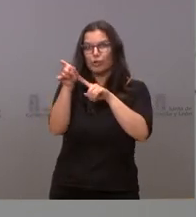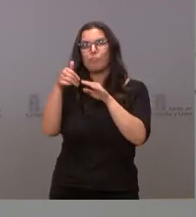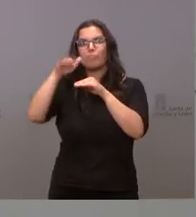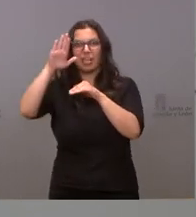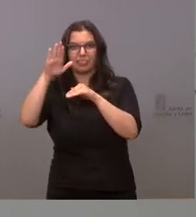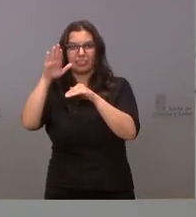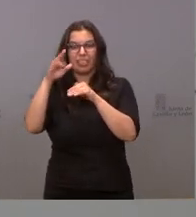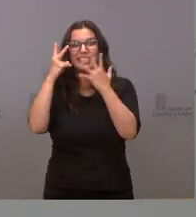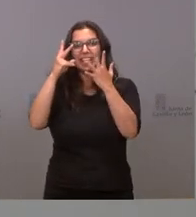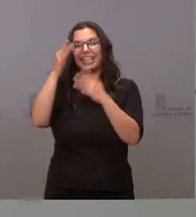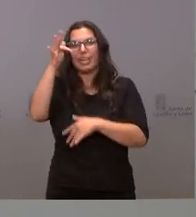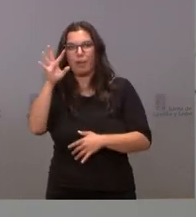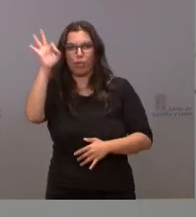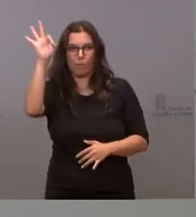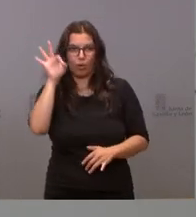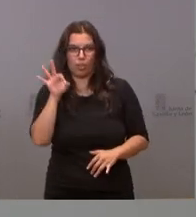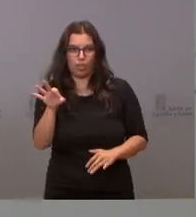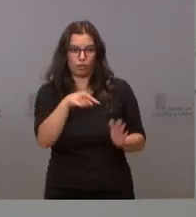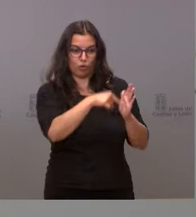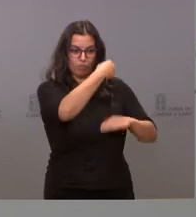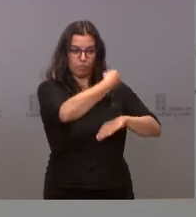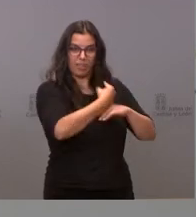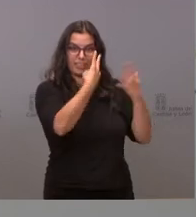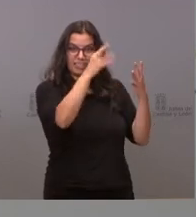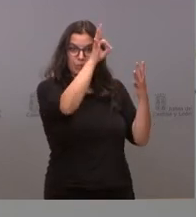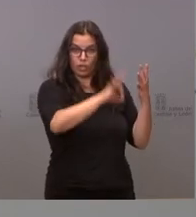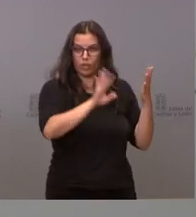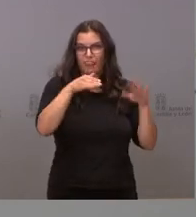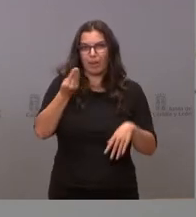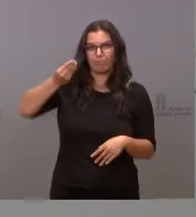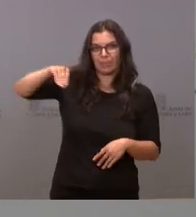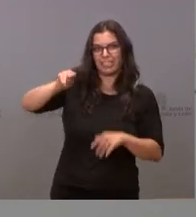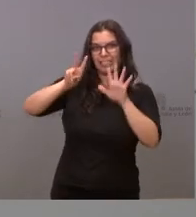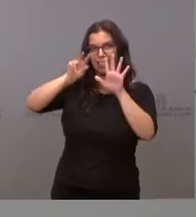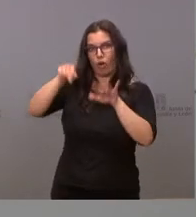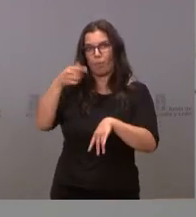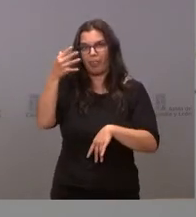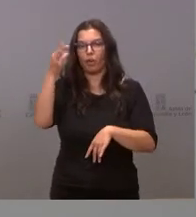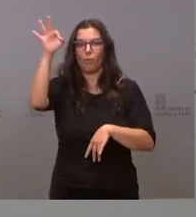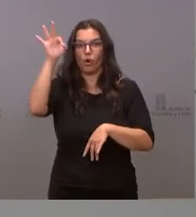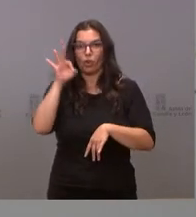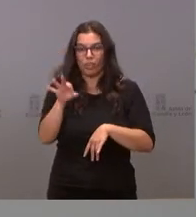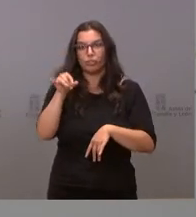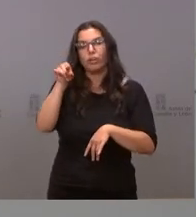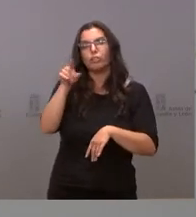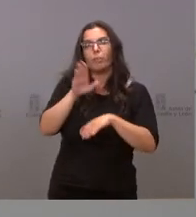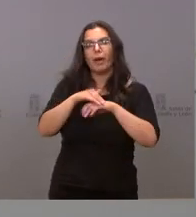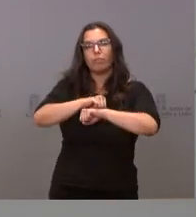hemos llegado al 7,5% del Producto Interior Bruto para reforzar el sistema público